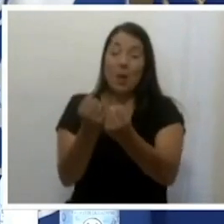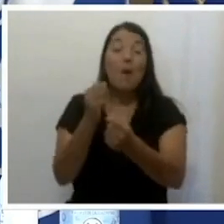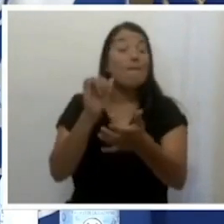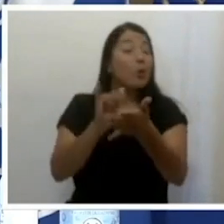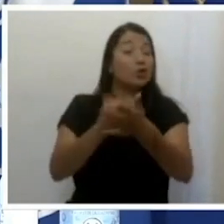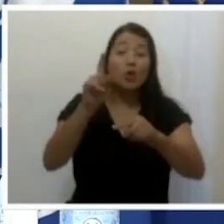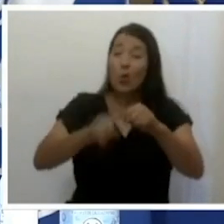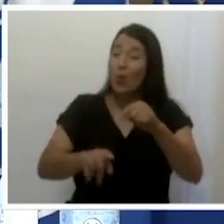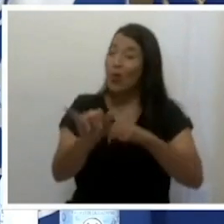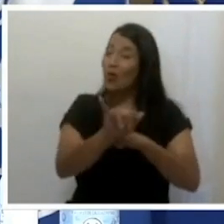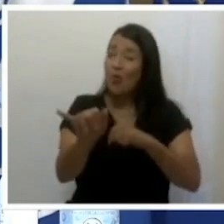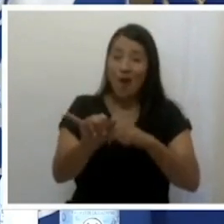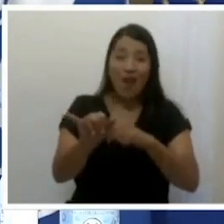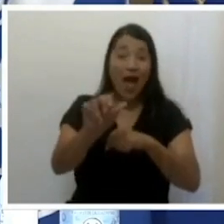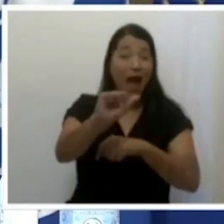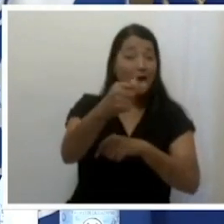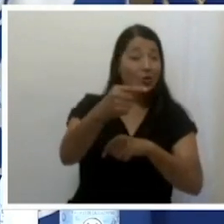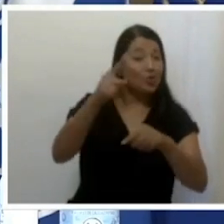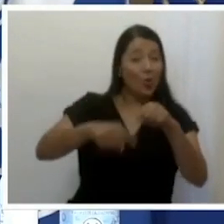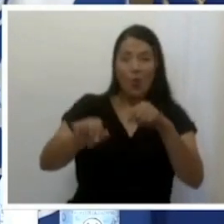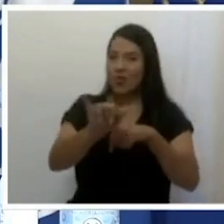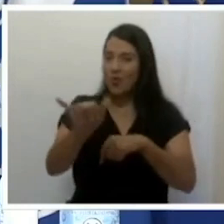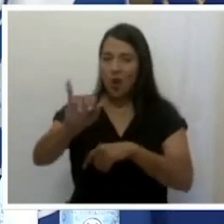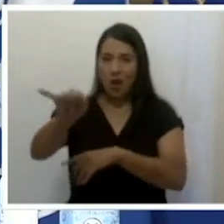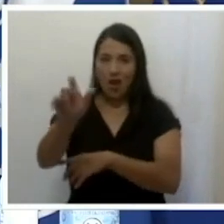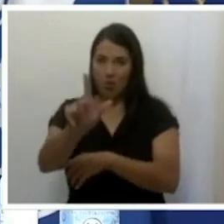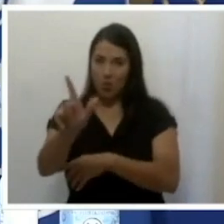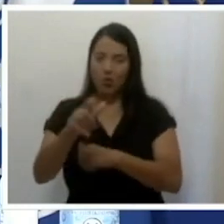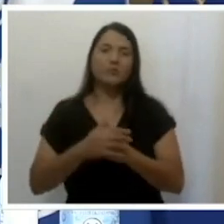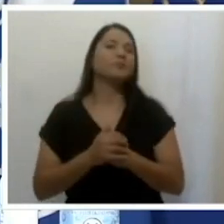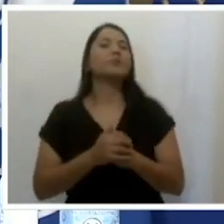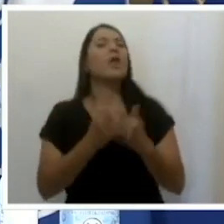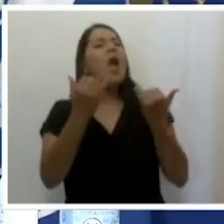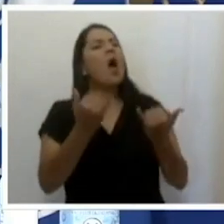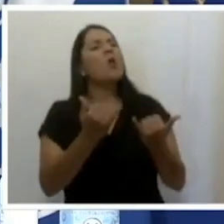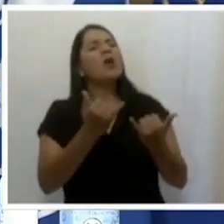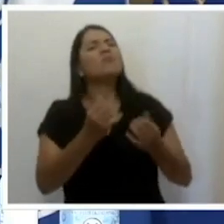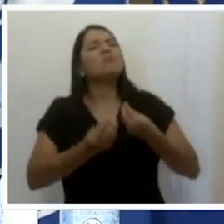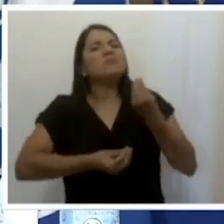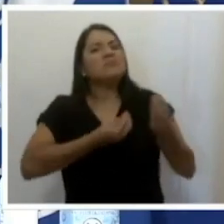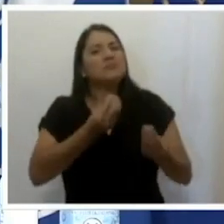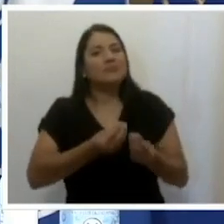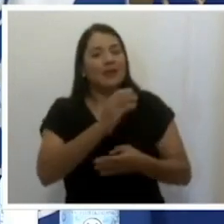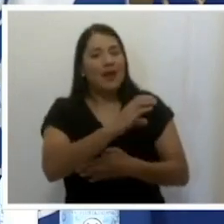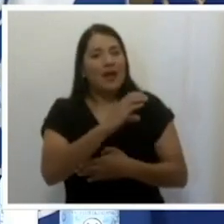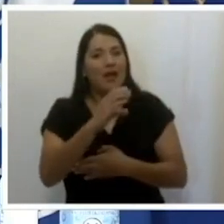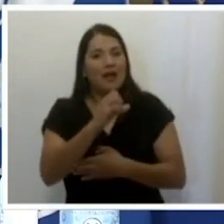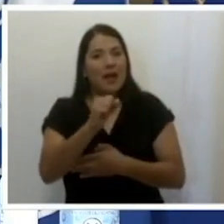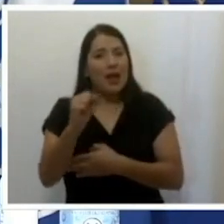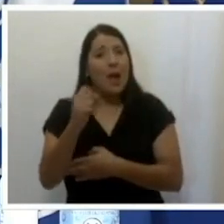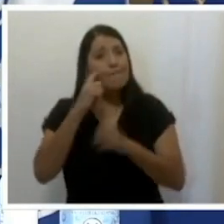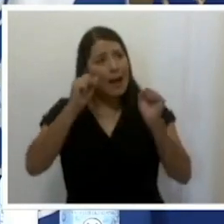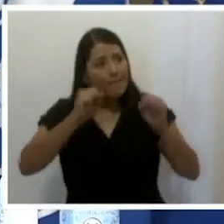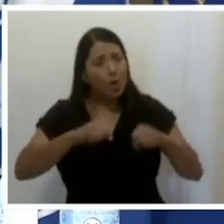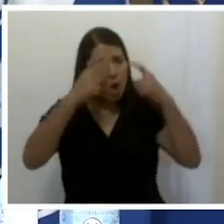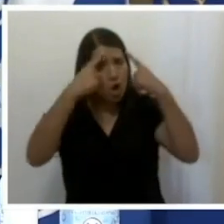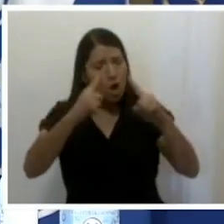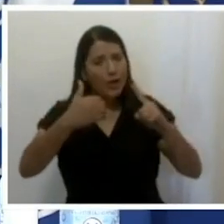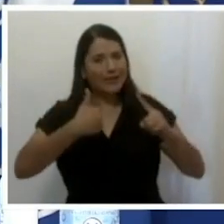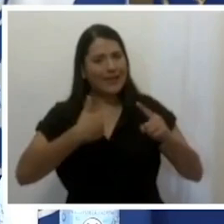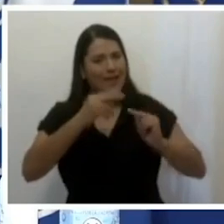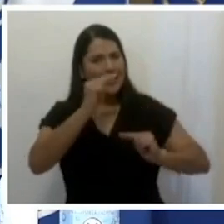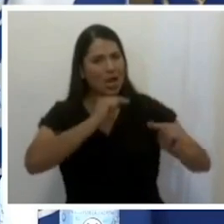Telediario consulta, ¿cuáles acciones ha emprendido la caja para lograr avanzar en negociaciones con las potenciales